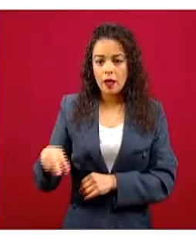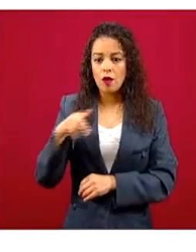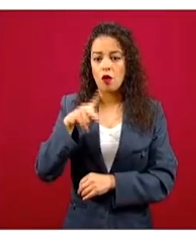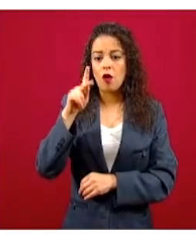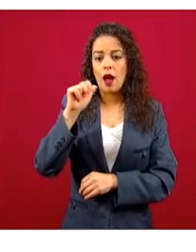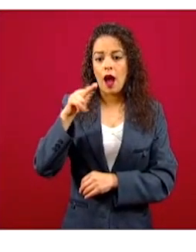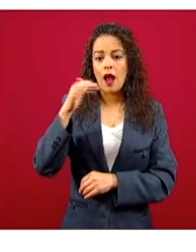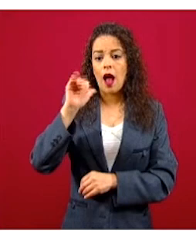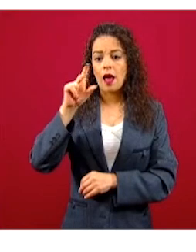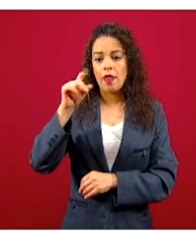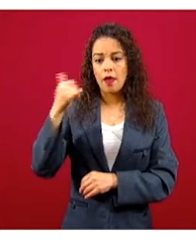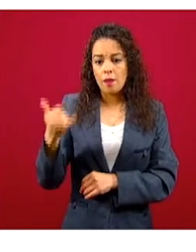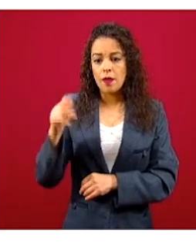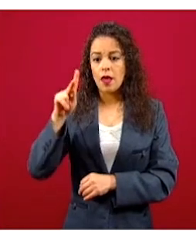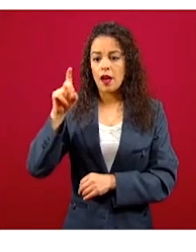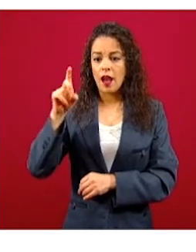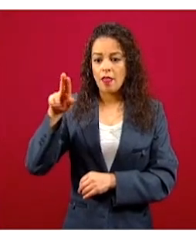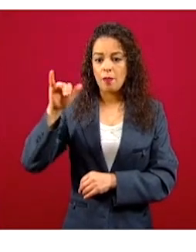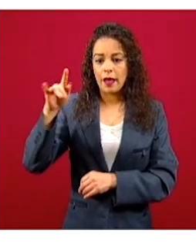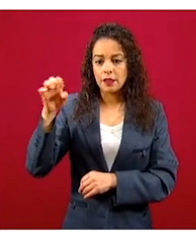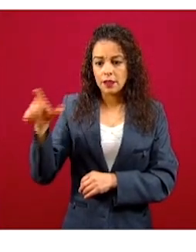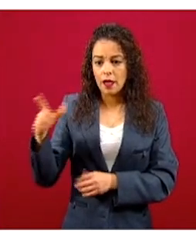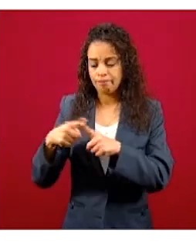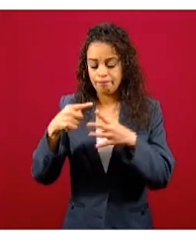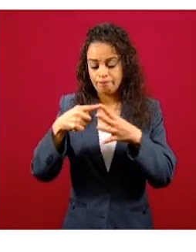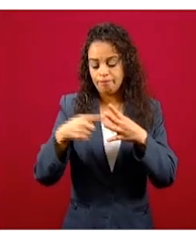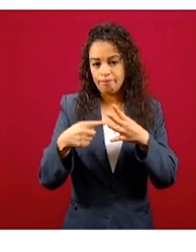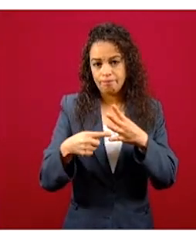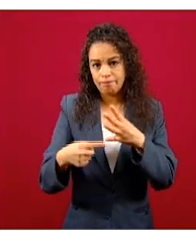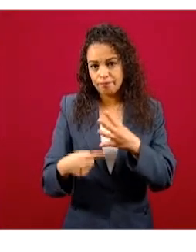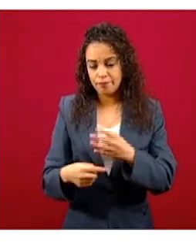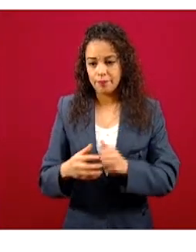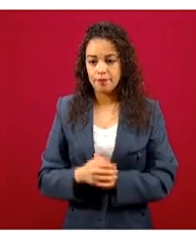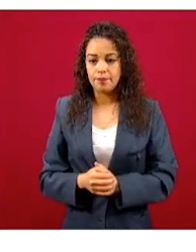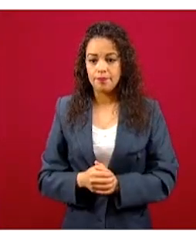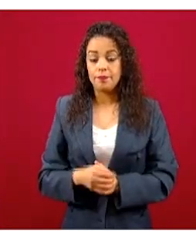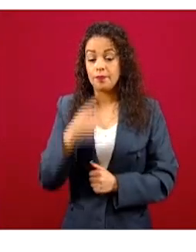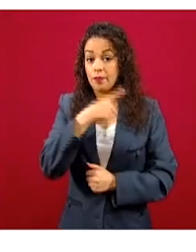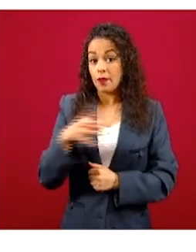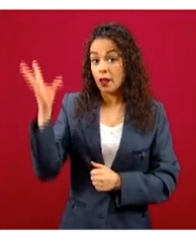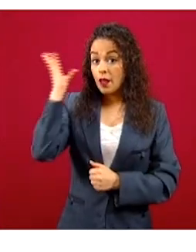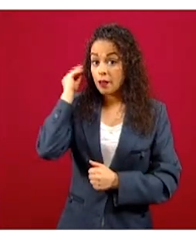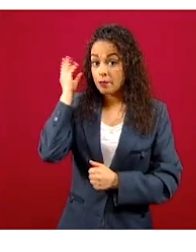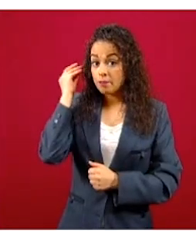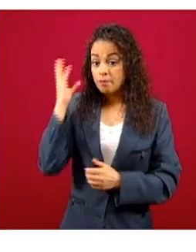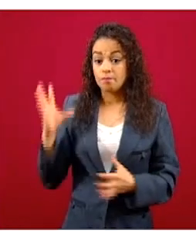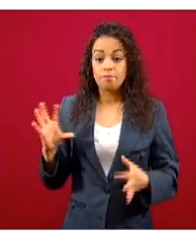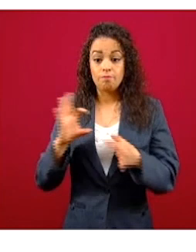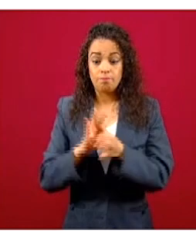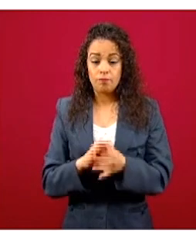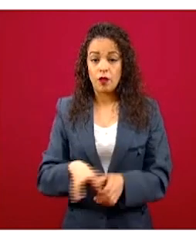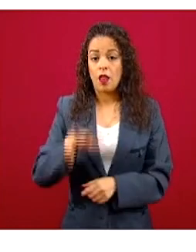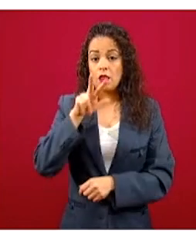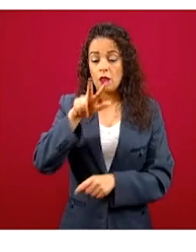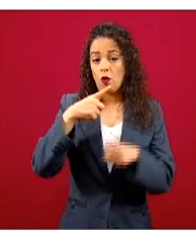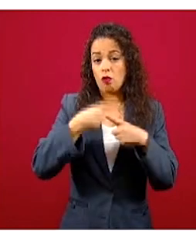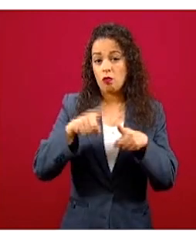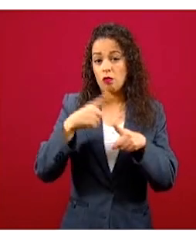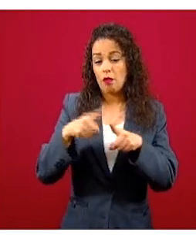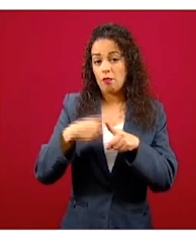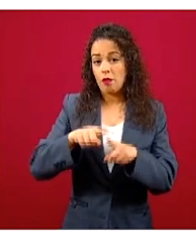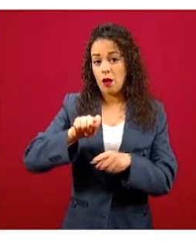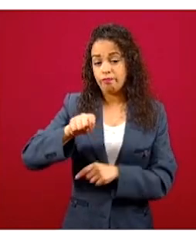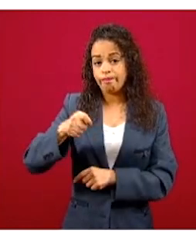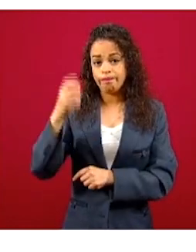Cente e integrantes de la Benemérita Escuela Nacional de Maestros. En la radio participan 18 estaciones en 15